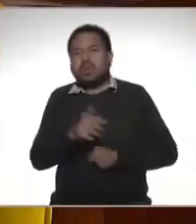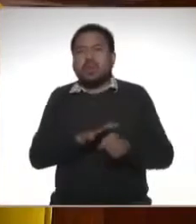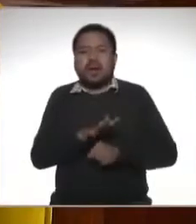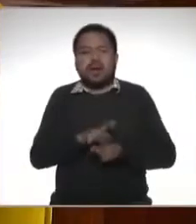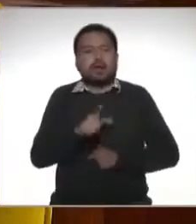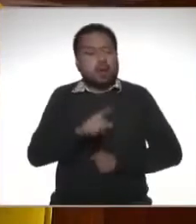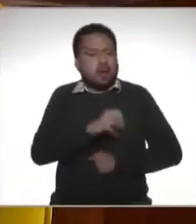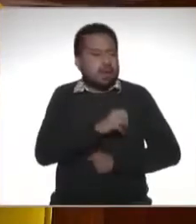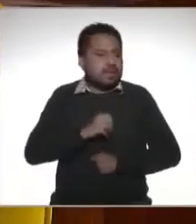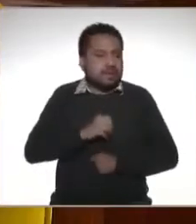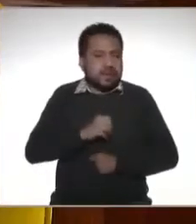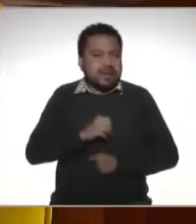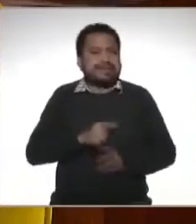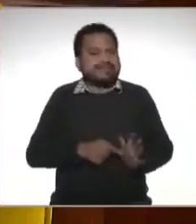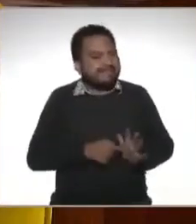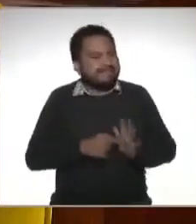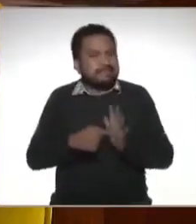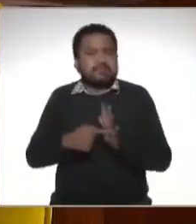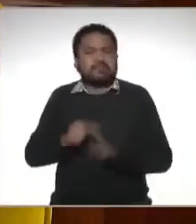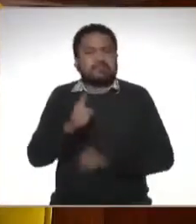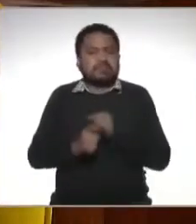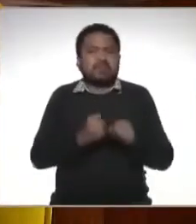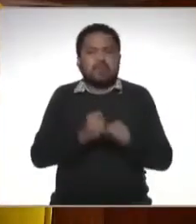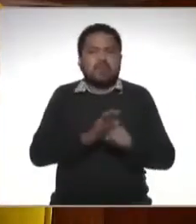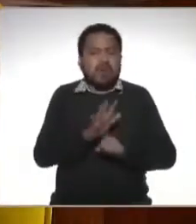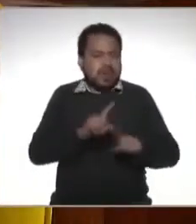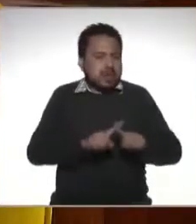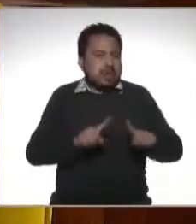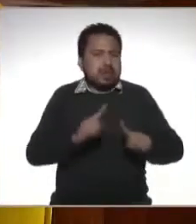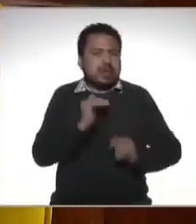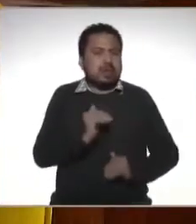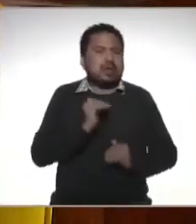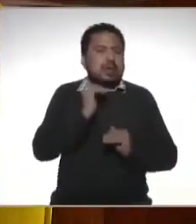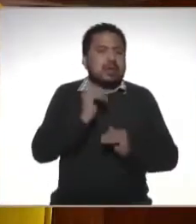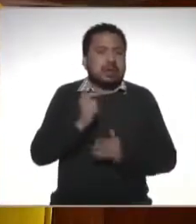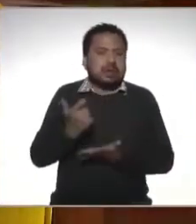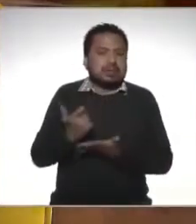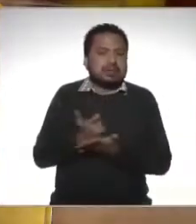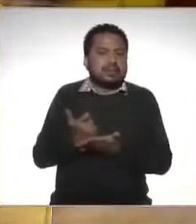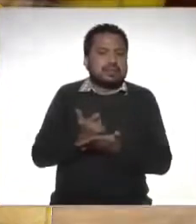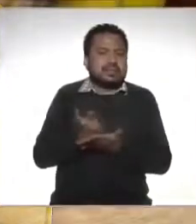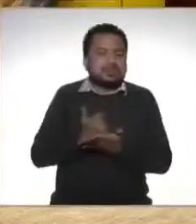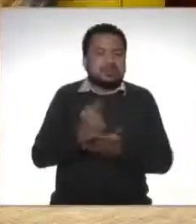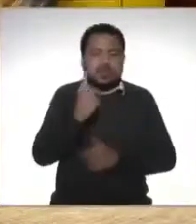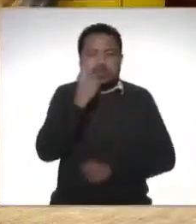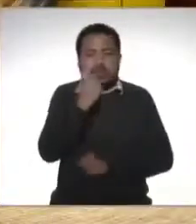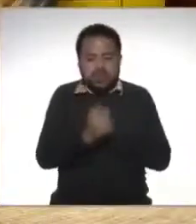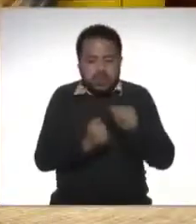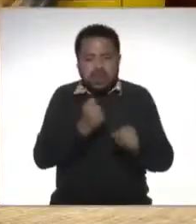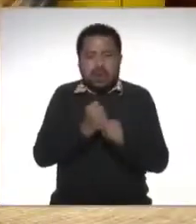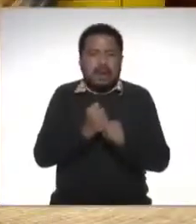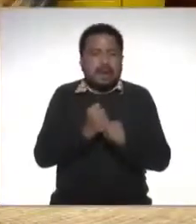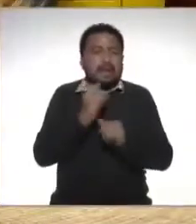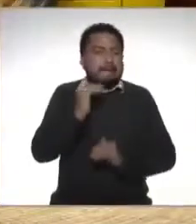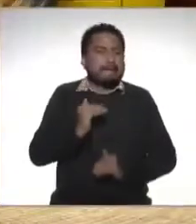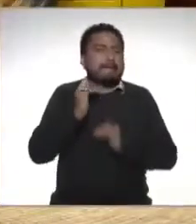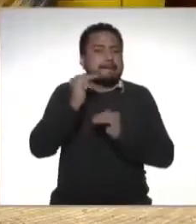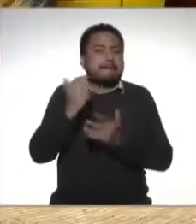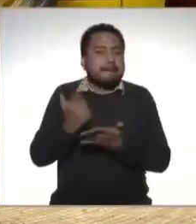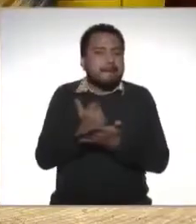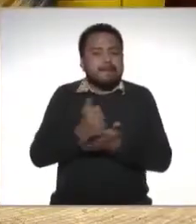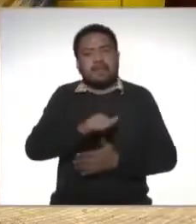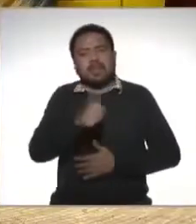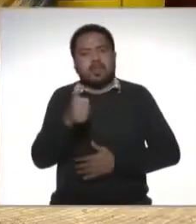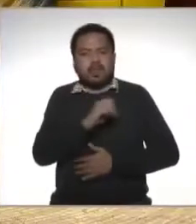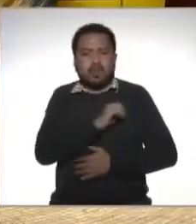estás obligado a hacer declaración cuál es la diferencia el límite de los ingresos ok si en el año bueno el límite de ingresos y otras